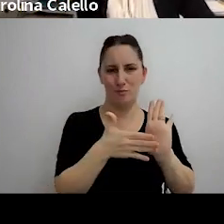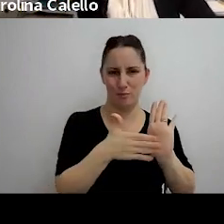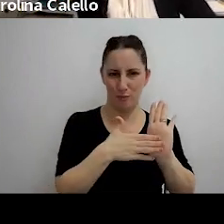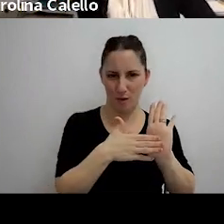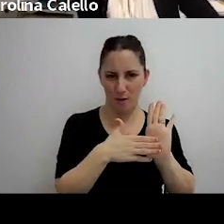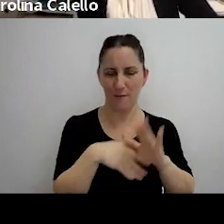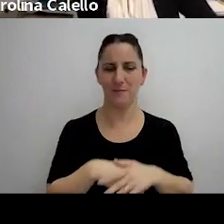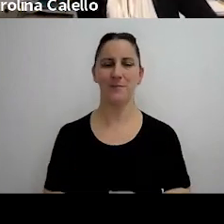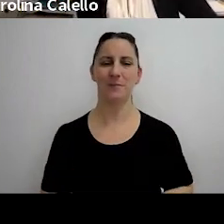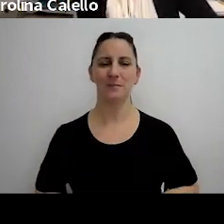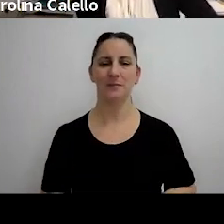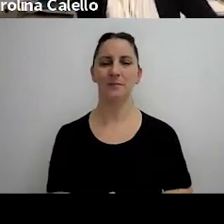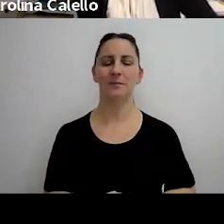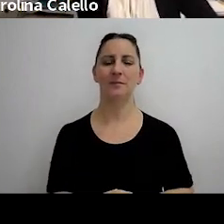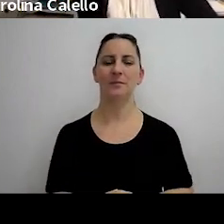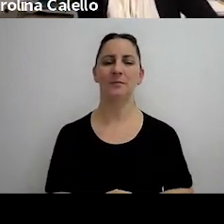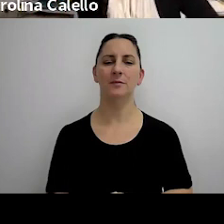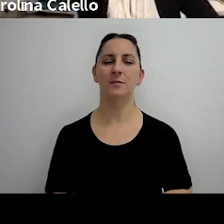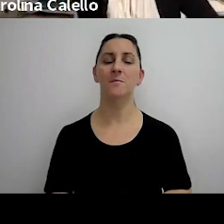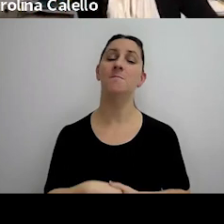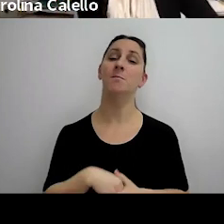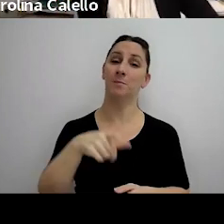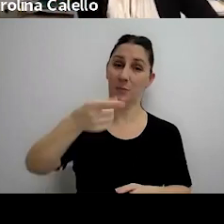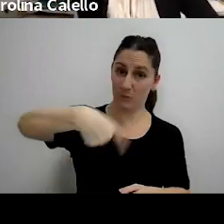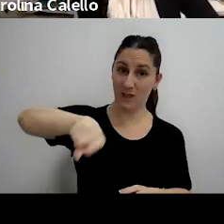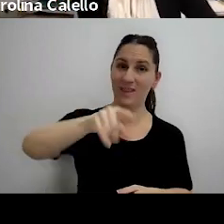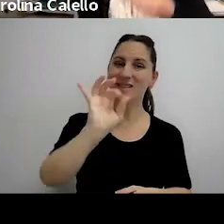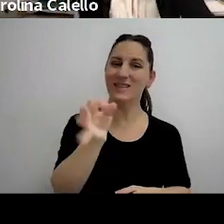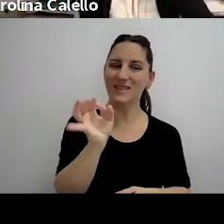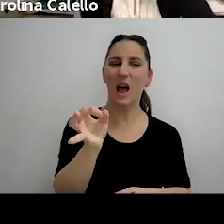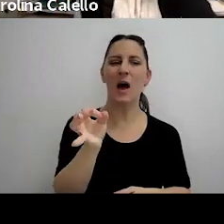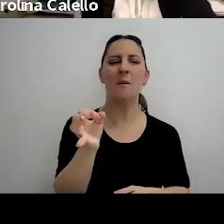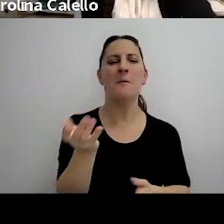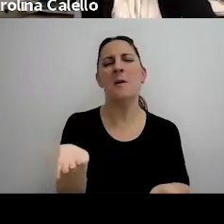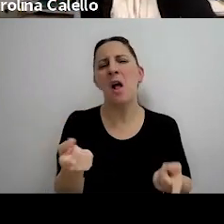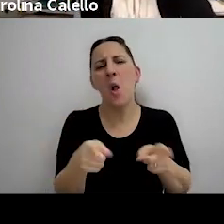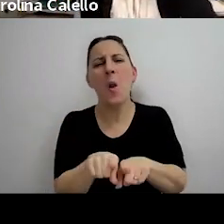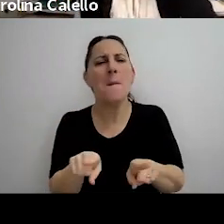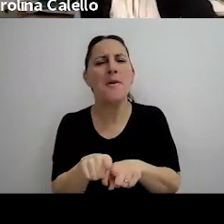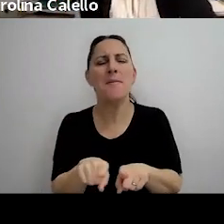redargución de falsedad ahora como saben es distinto si